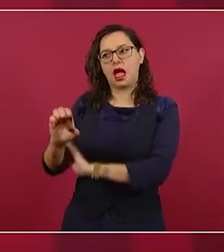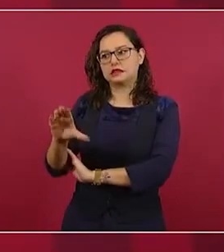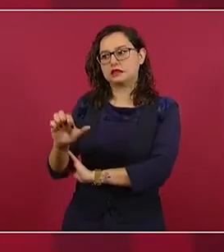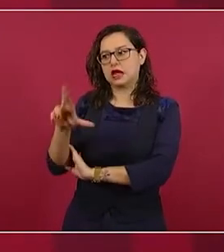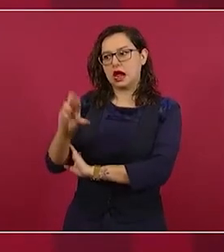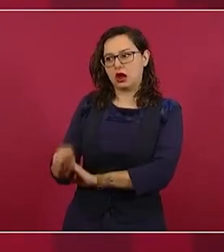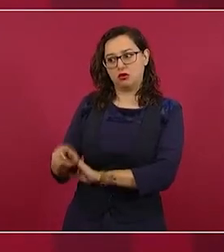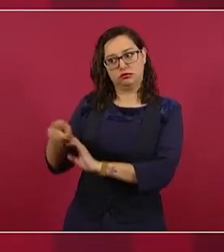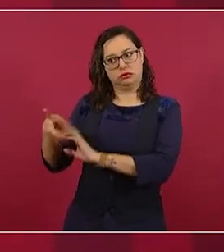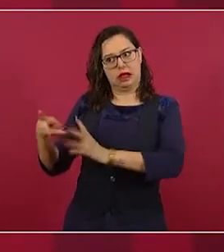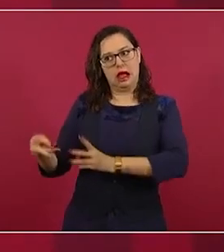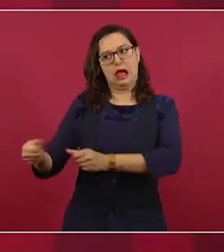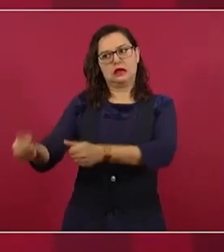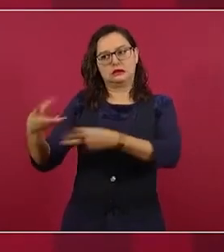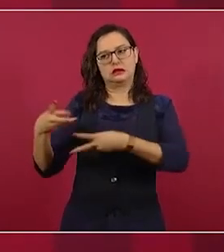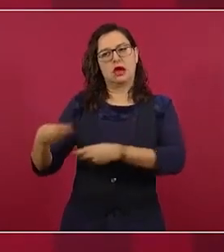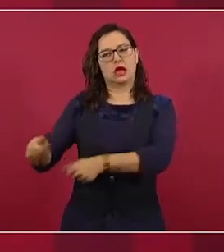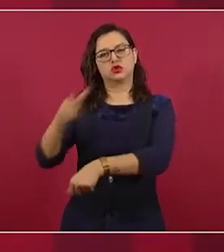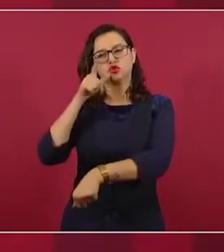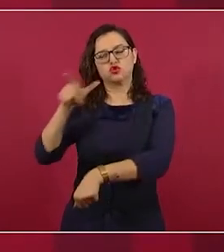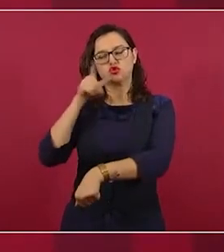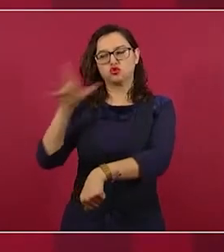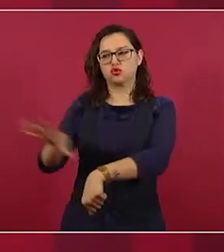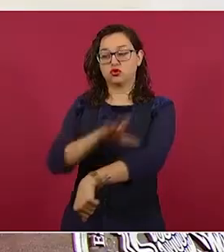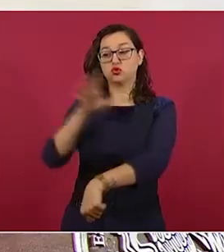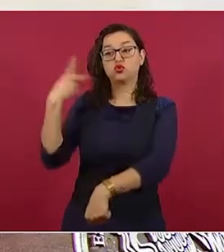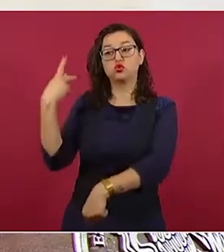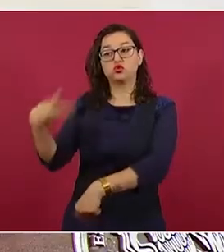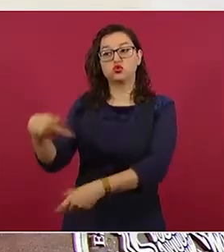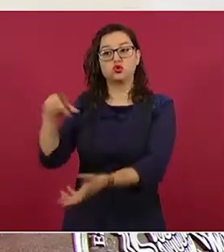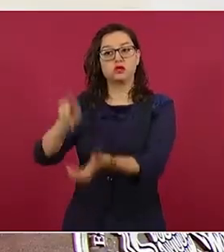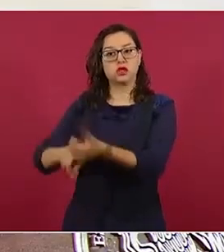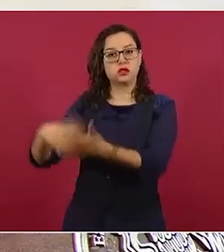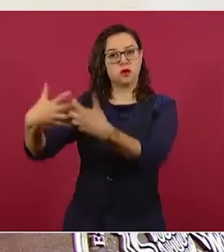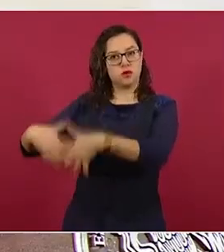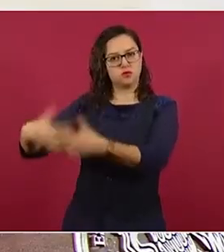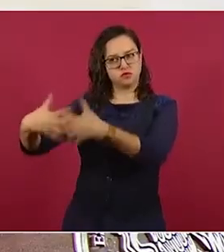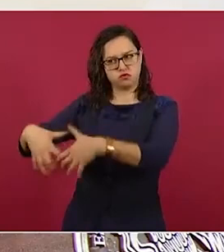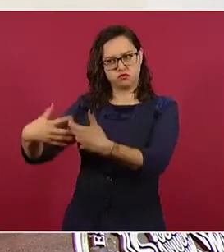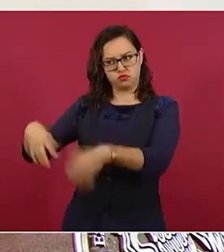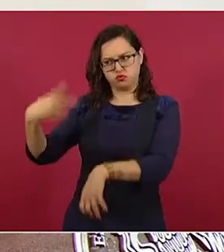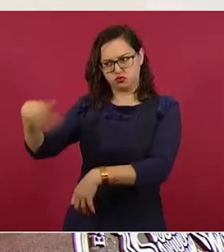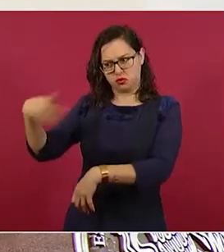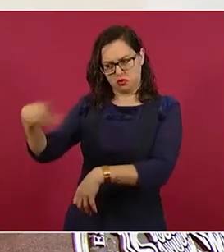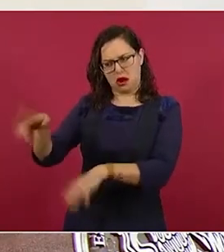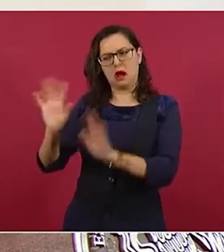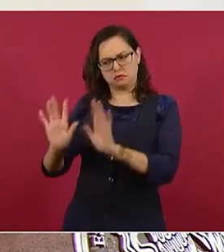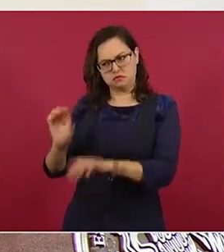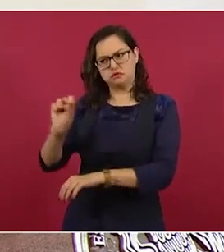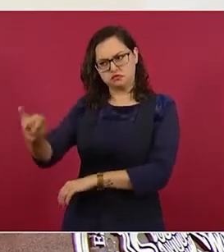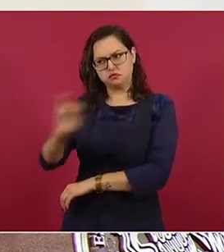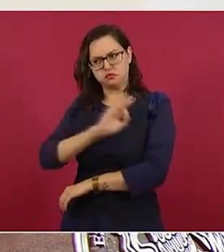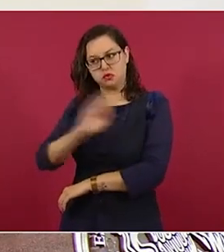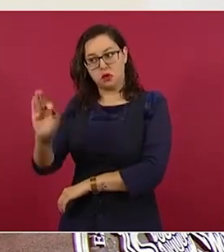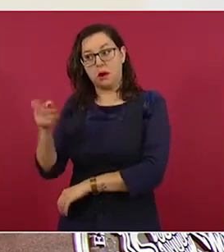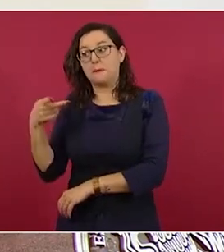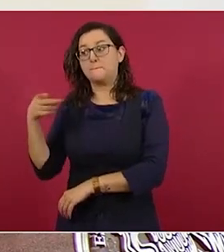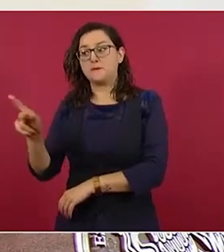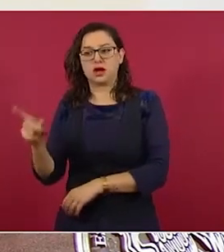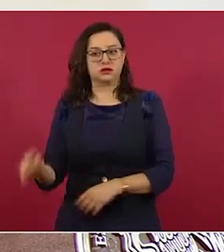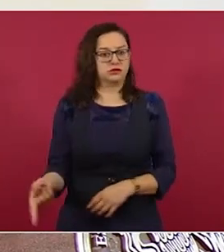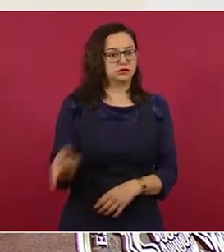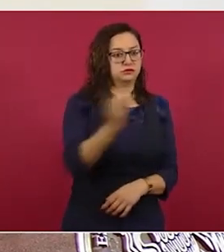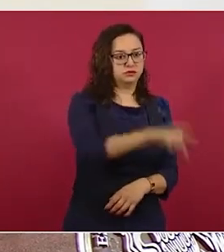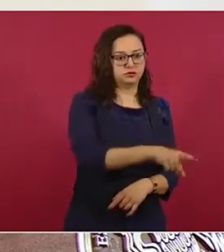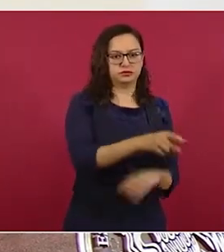menos luz que lo que paga una familia de clase popular